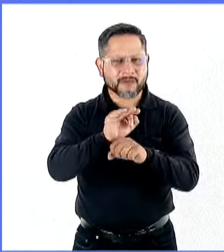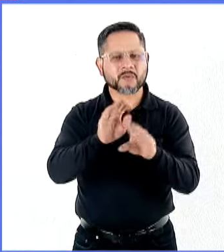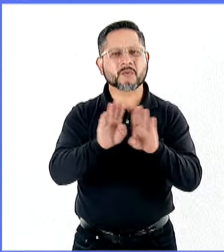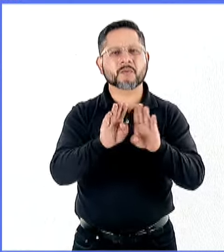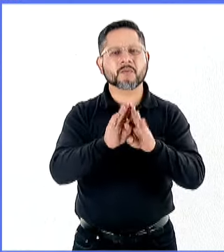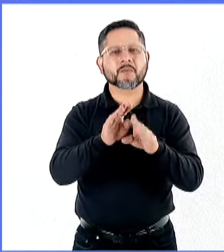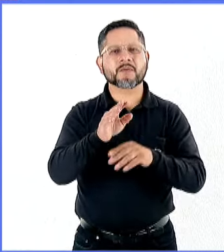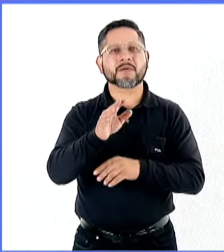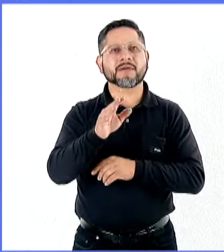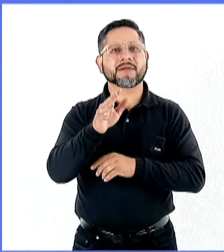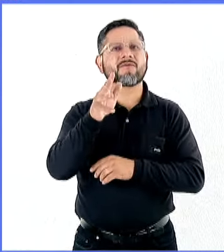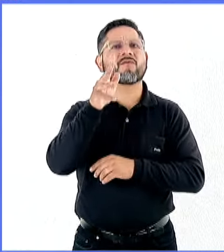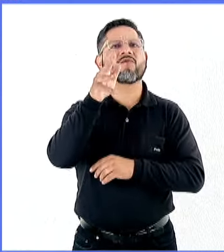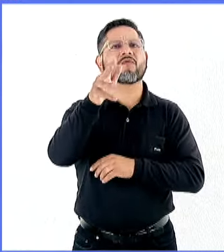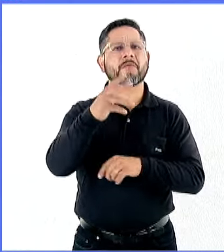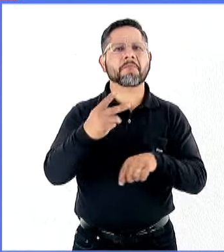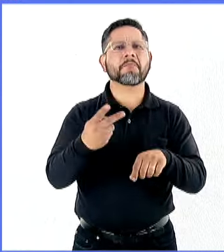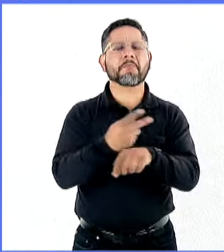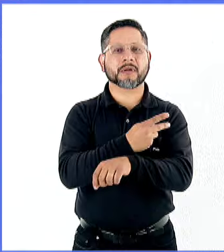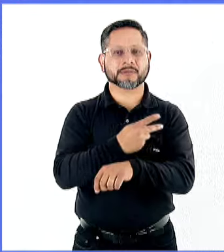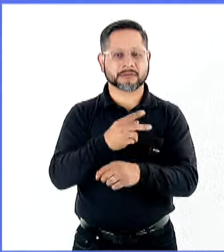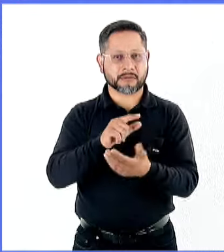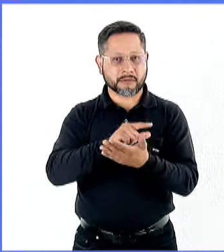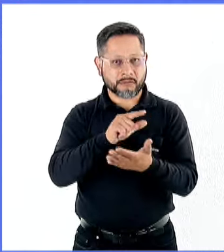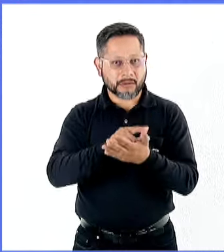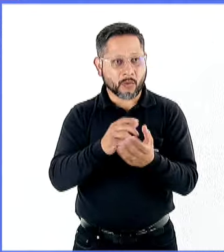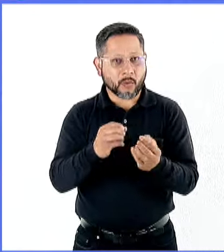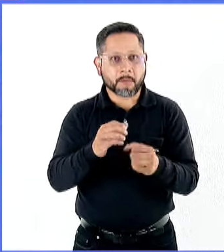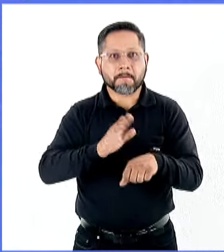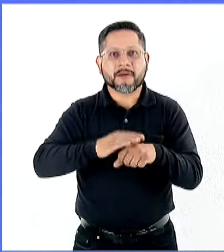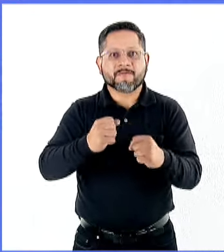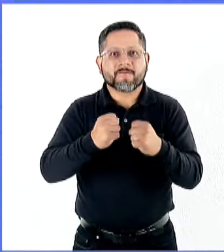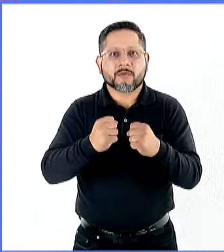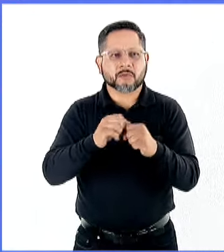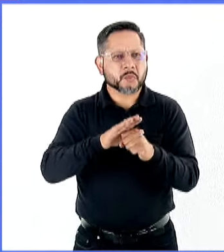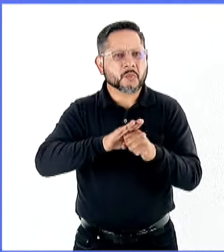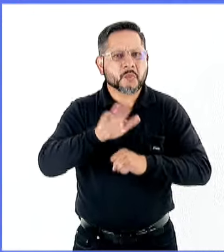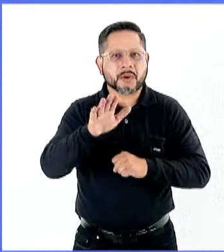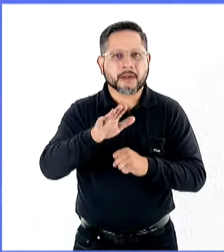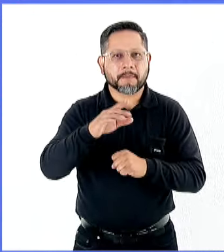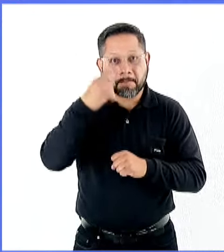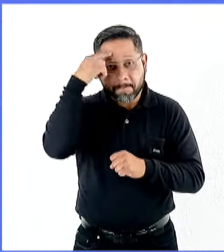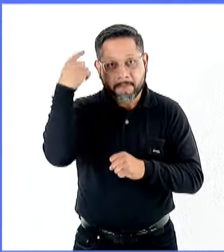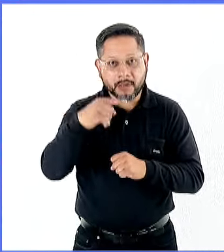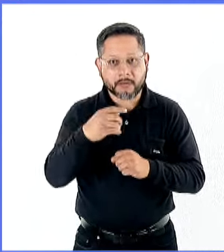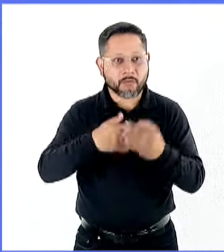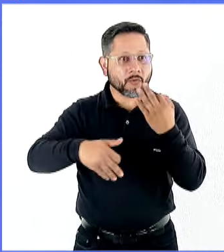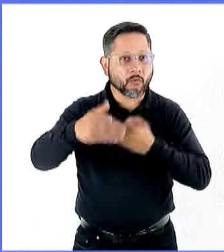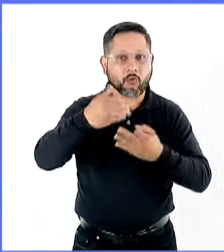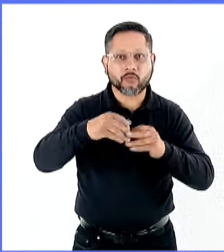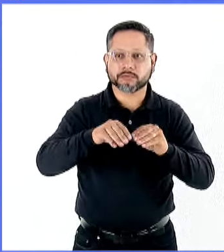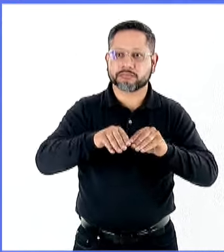de esto? ¿Cuáles son las posibilidades, digamos, o qué se tiene que fortalecer para que esto permee en la economía mexicana?